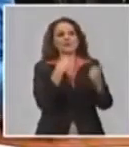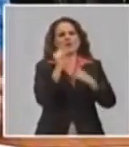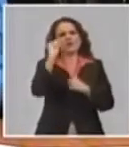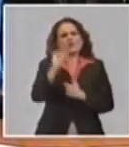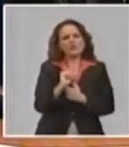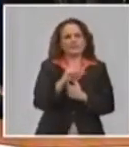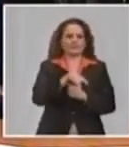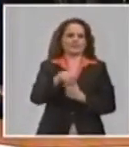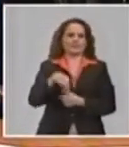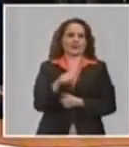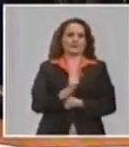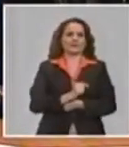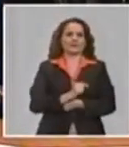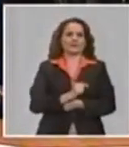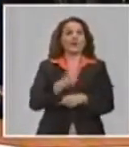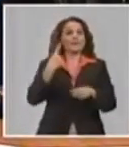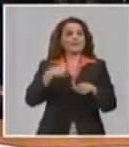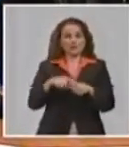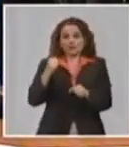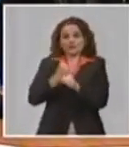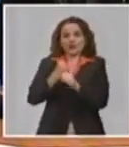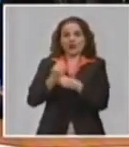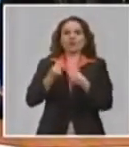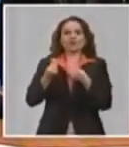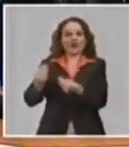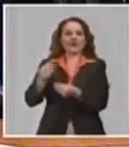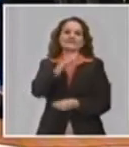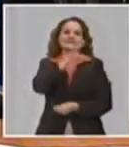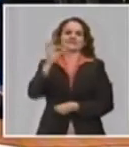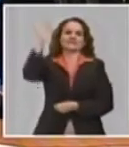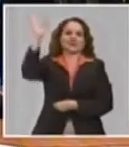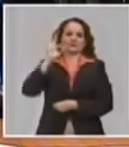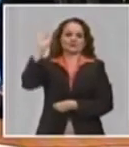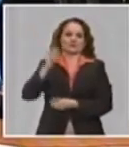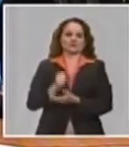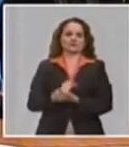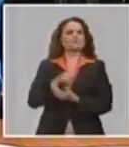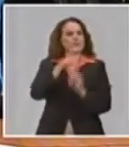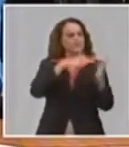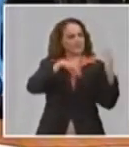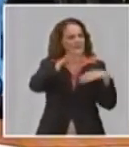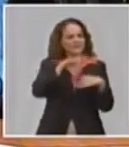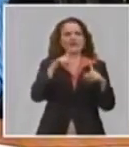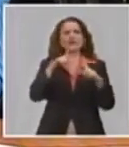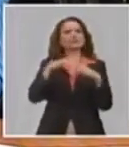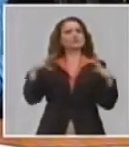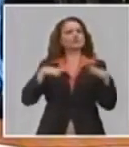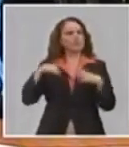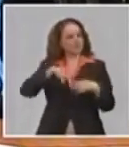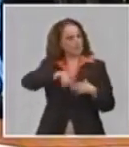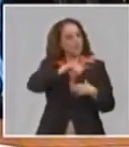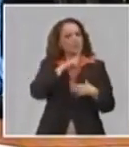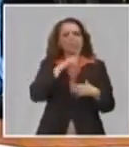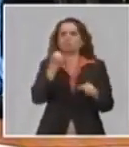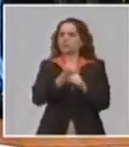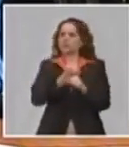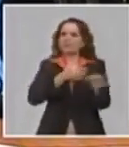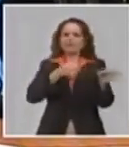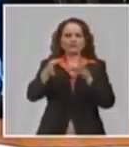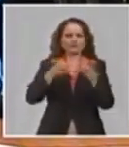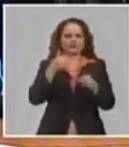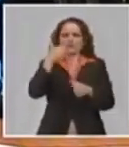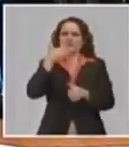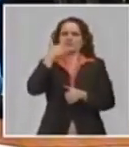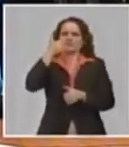pudiera hacer el salario. Y el Ministerio de Turismo ha sido uno de los organismos que verdaderamente ha marchado a la vanguardia